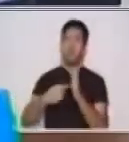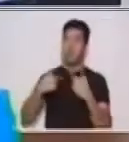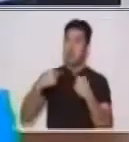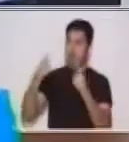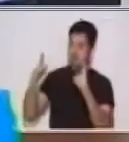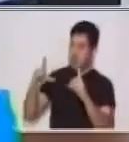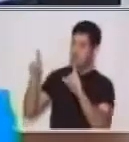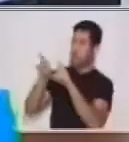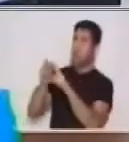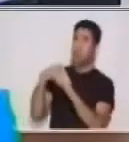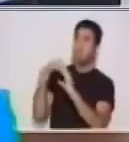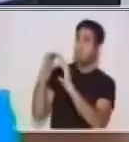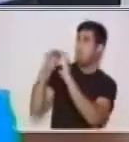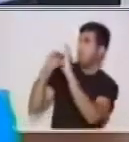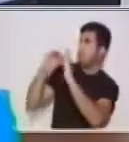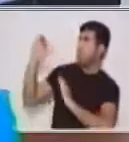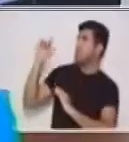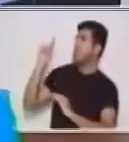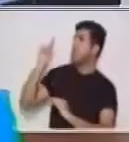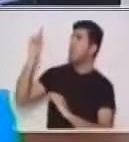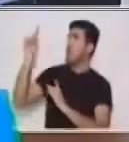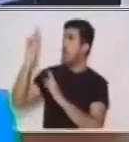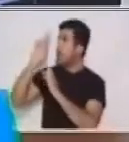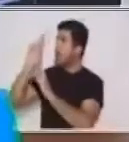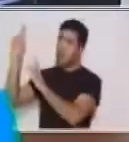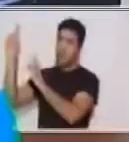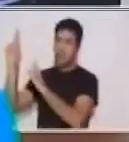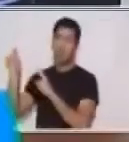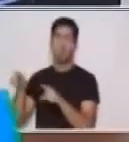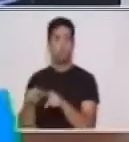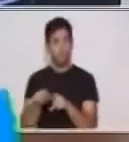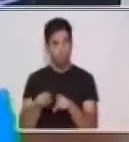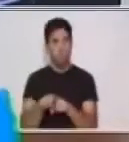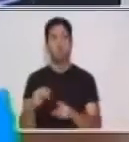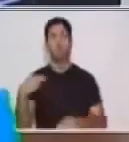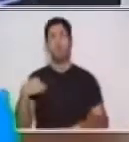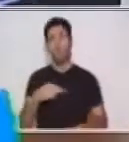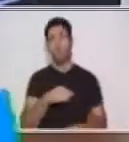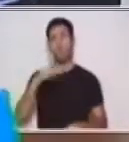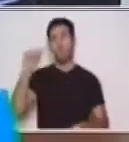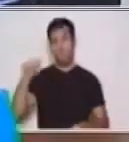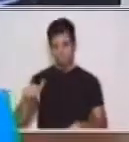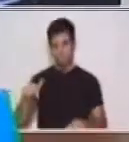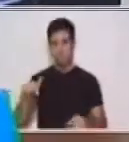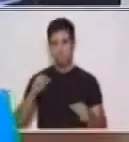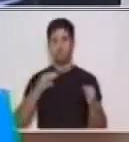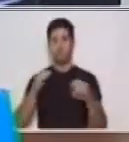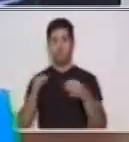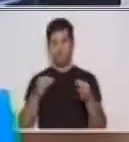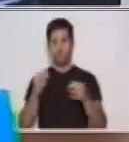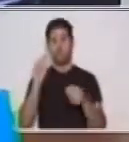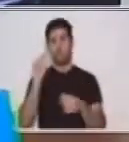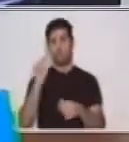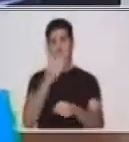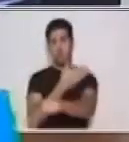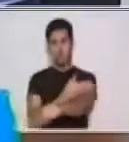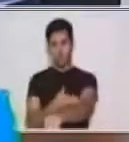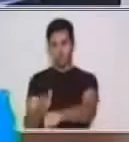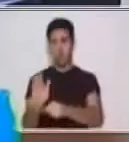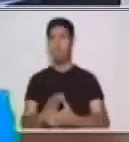antepasados. Por eso es que el día de hoy vamos a hablar un poco sobre esta manifestación artística.